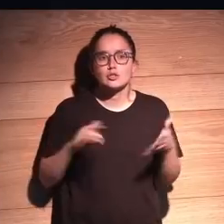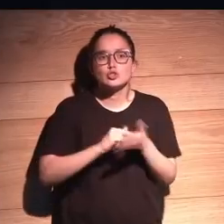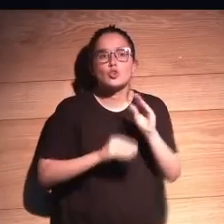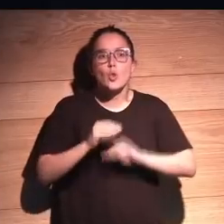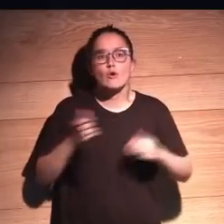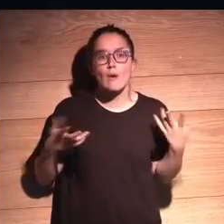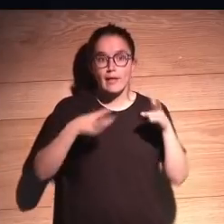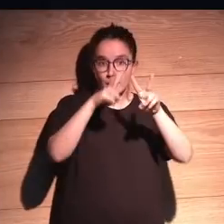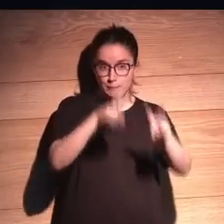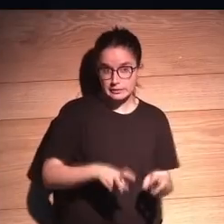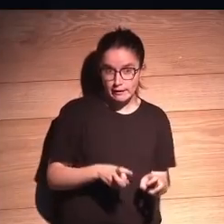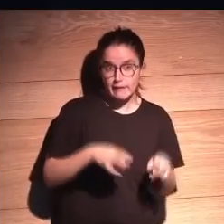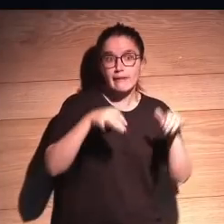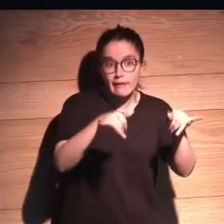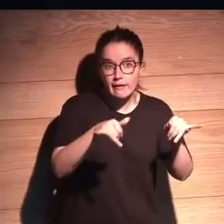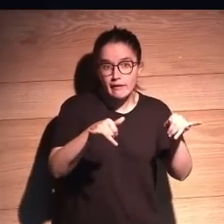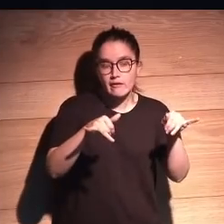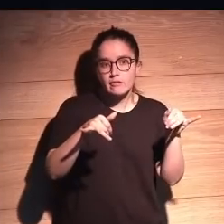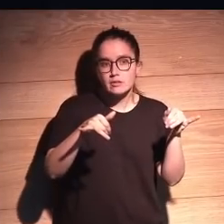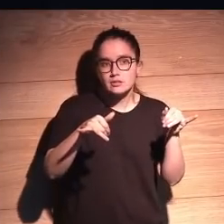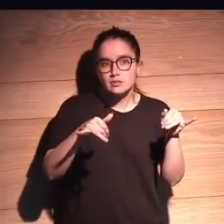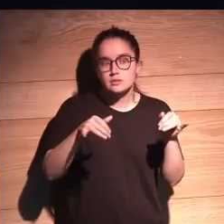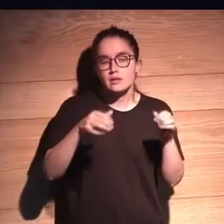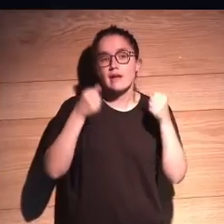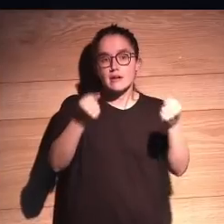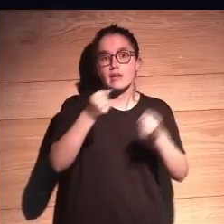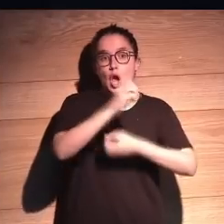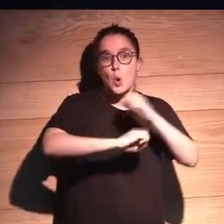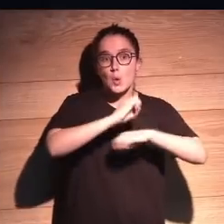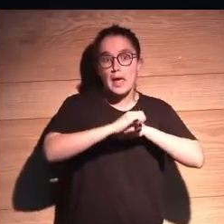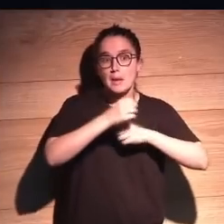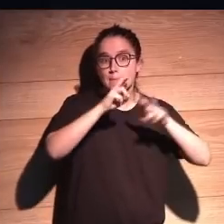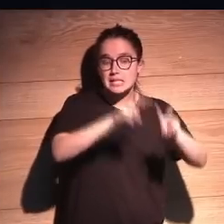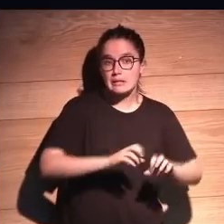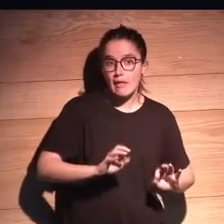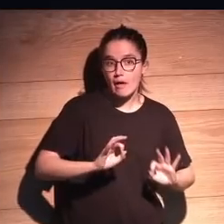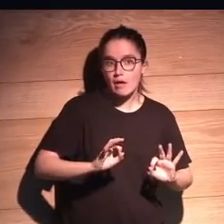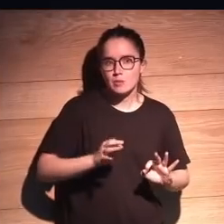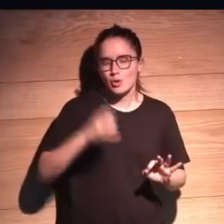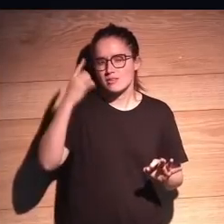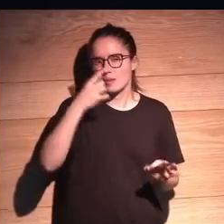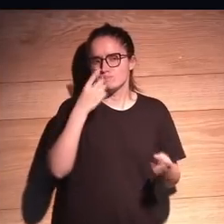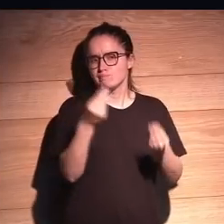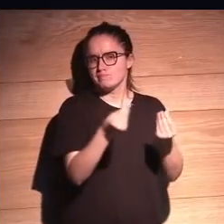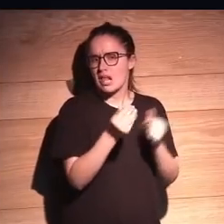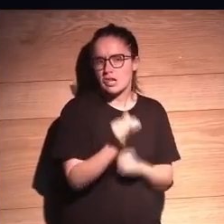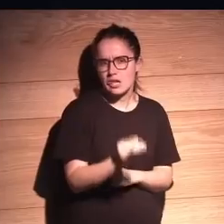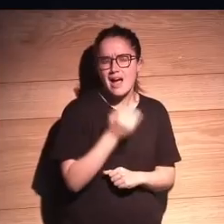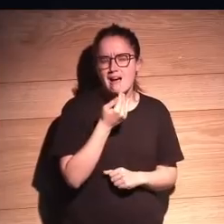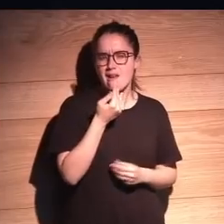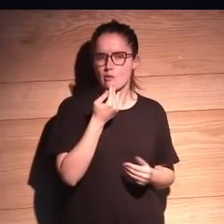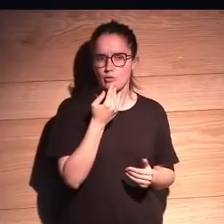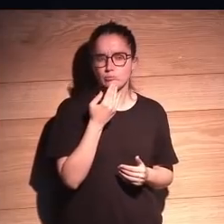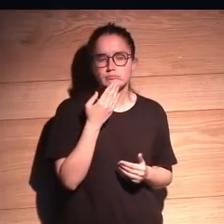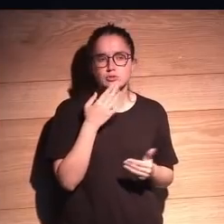solución? ¿No investigar? ¿No investigar la energía nuclear? Pero ya había evidencia de que todo eso estaba ahí. Porque